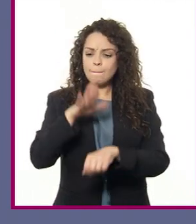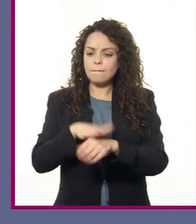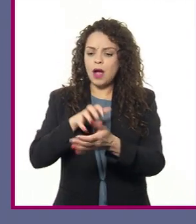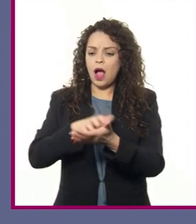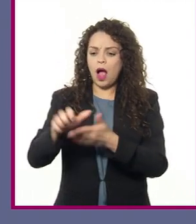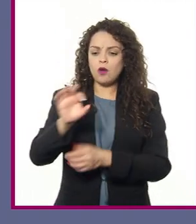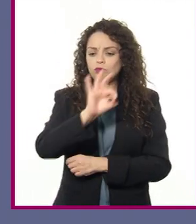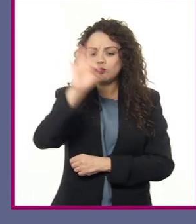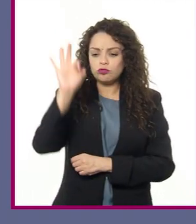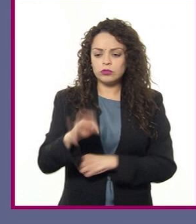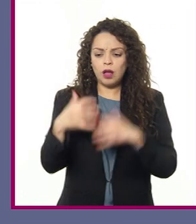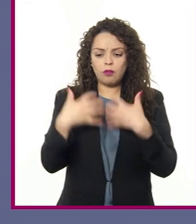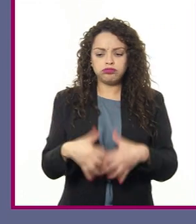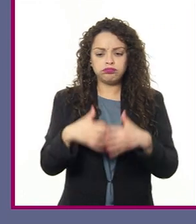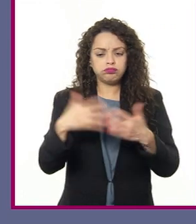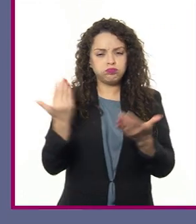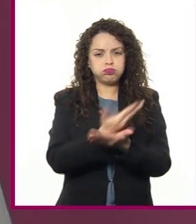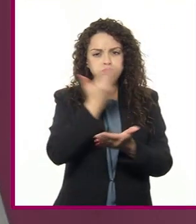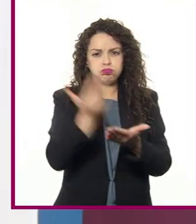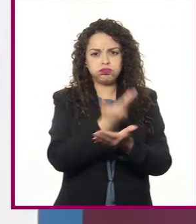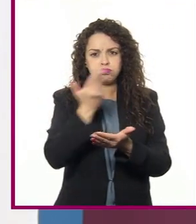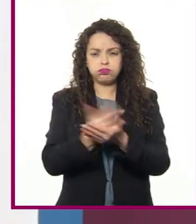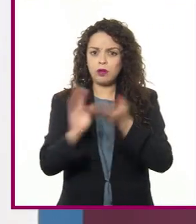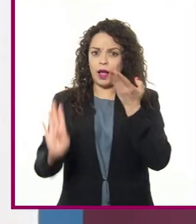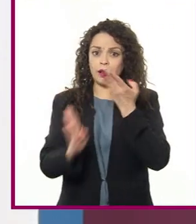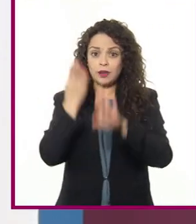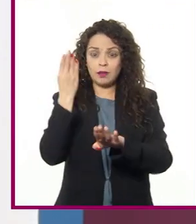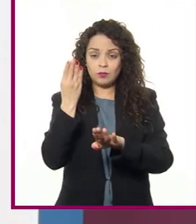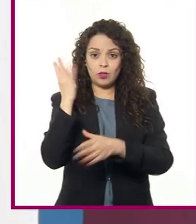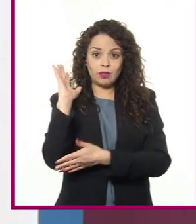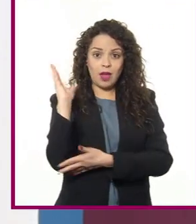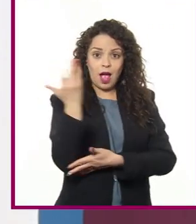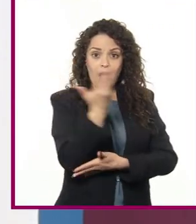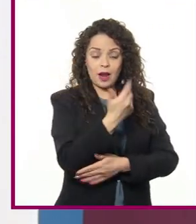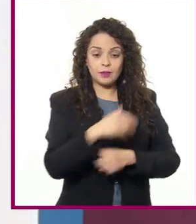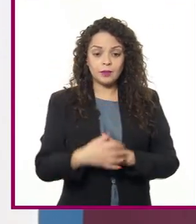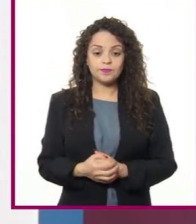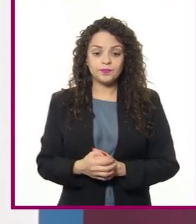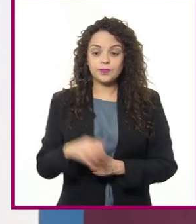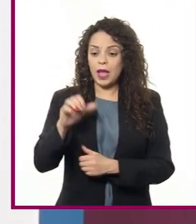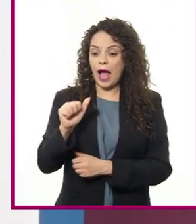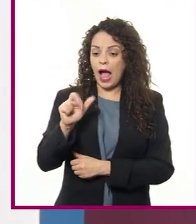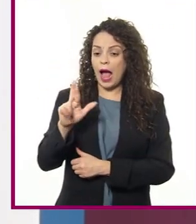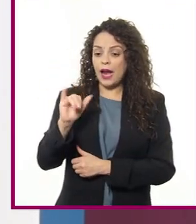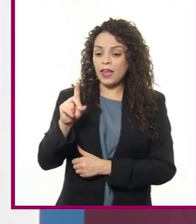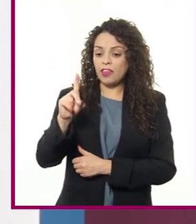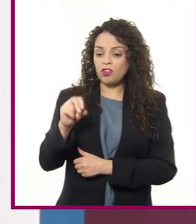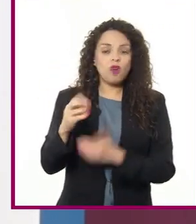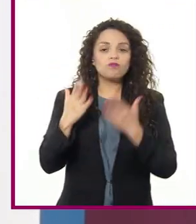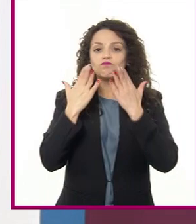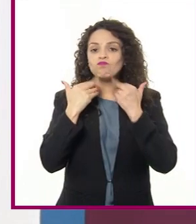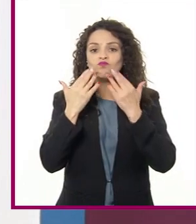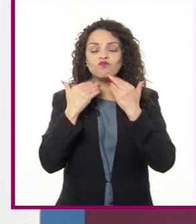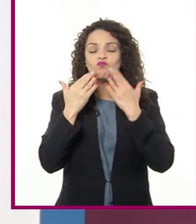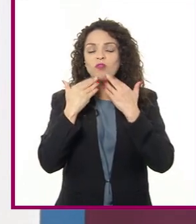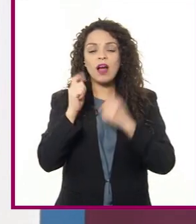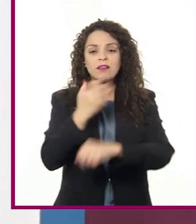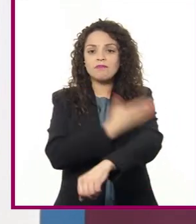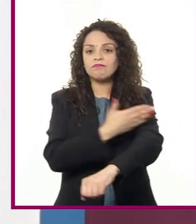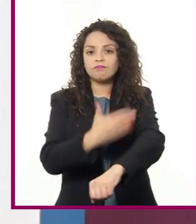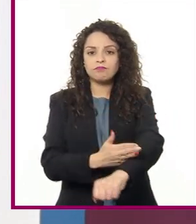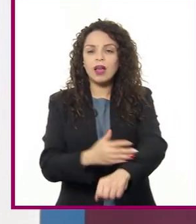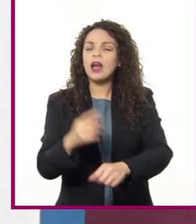porcentaje de la producción forestal mundial. En las regiones áridas no hay recursos maderables, solo algunos